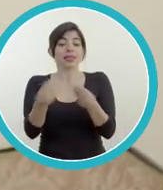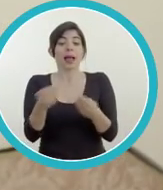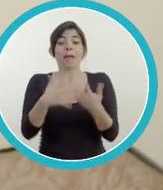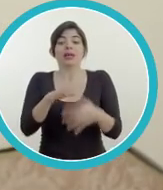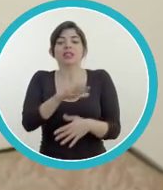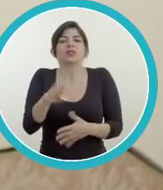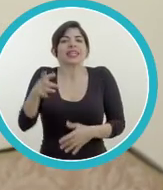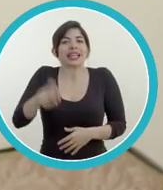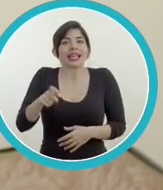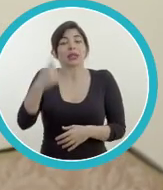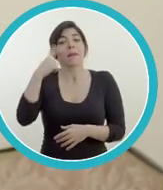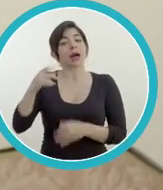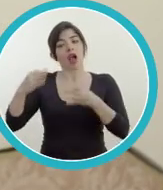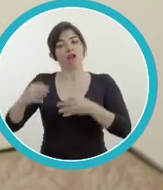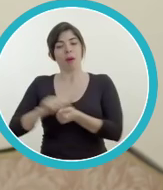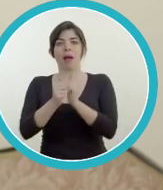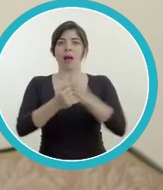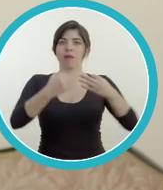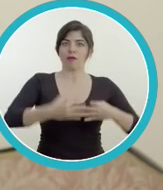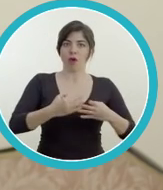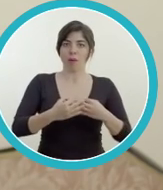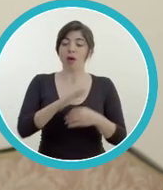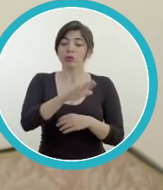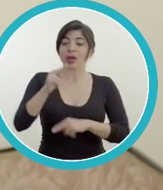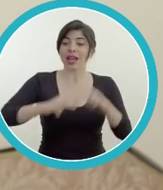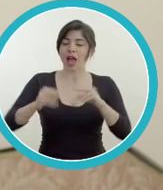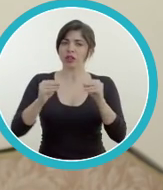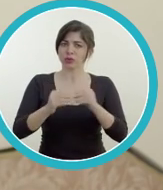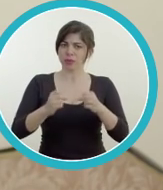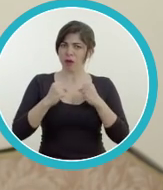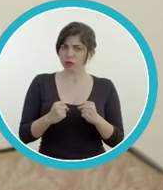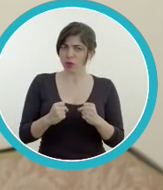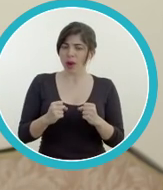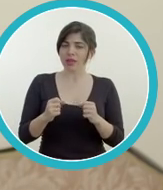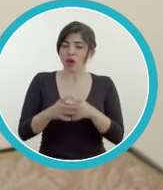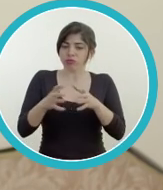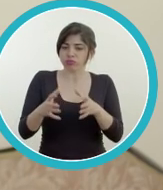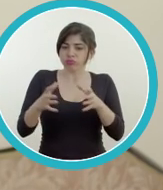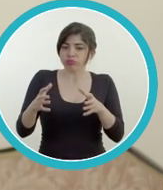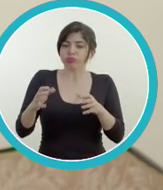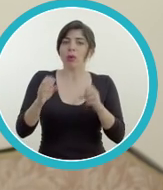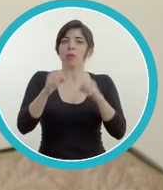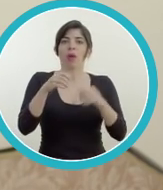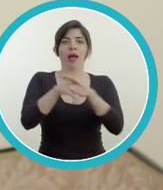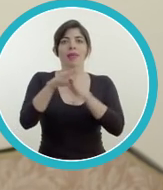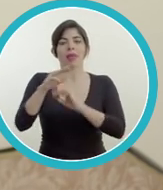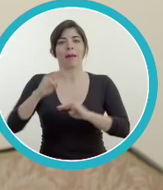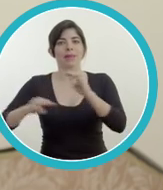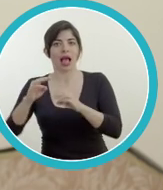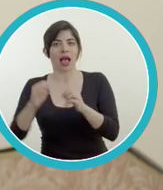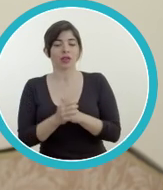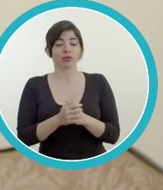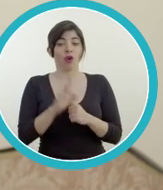FONPRODUCE usará mejor los recursos y dará a las empresas lo que requieren para salir de la informalidad, consolidar los negocios,